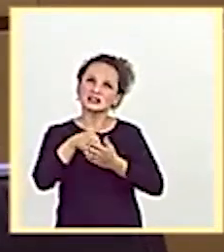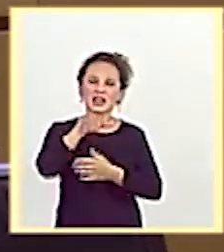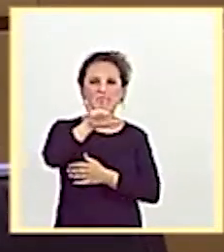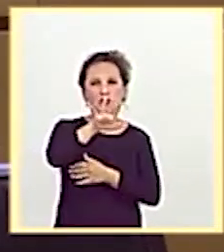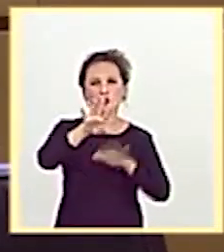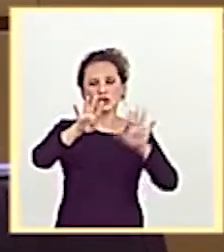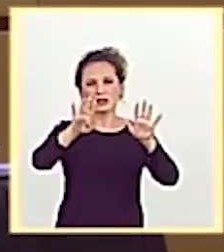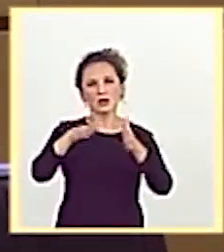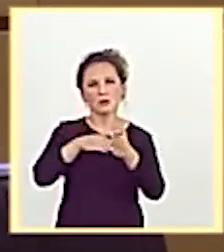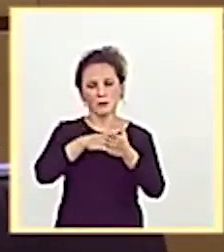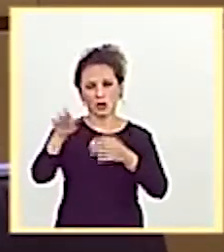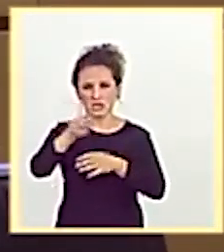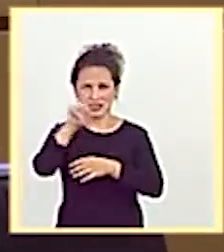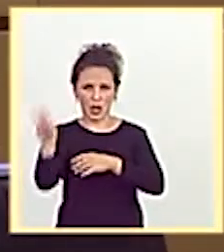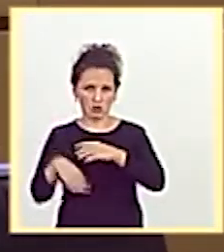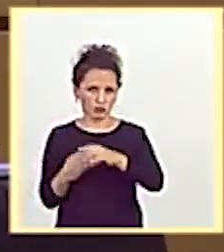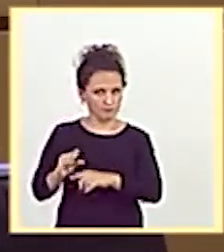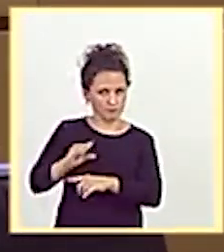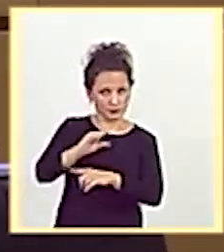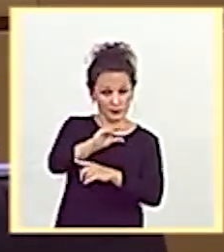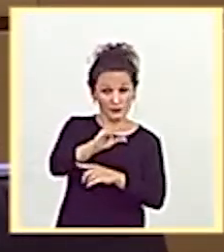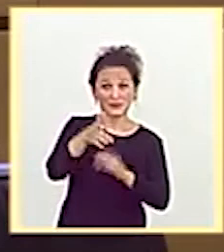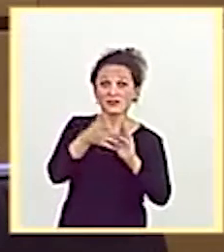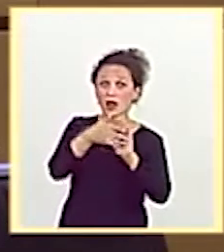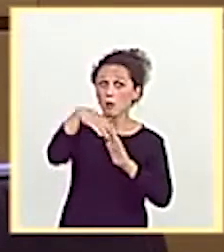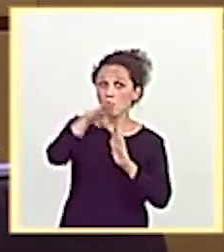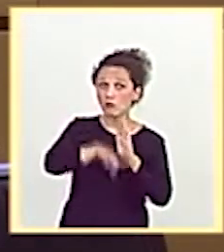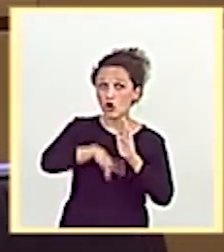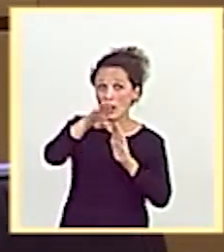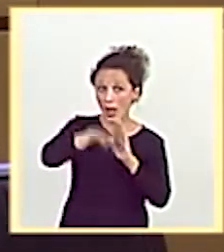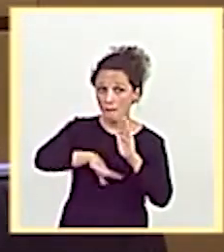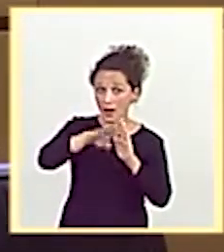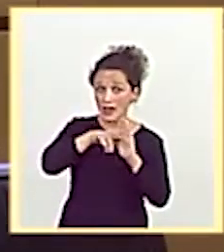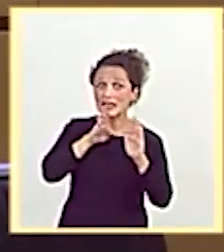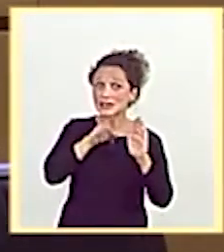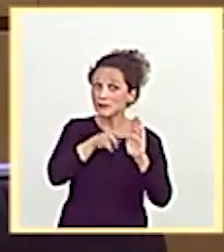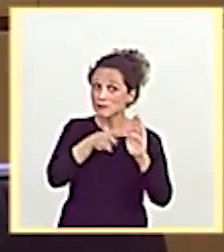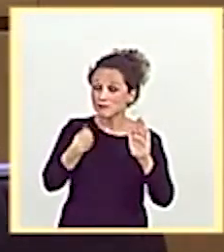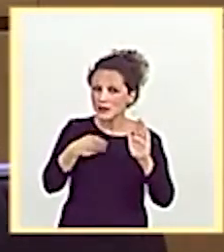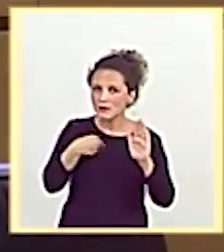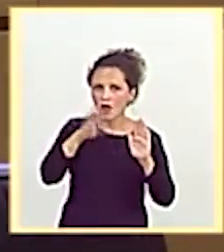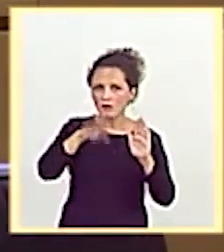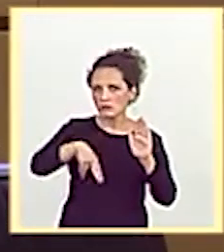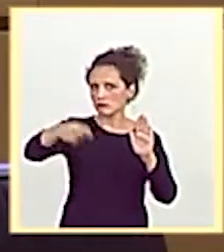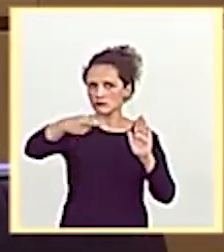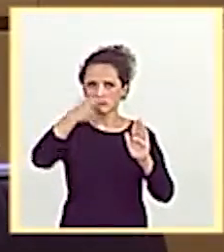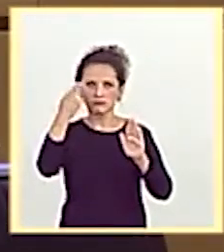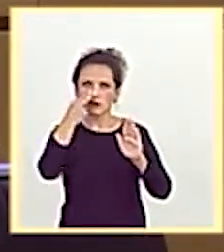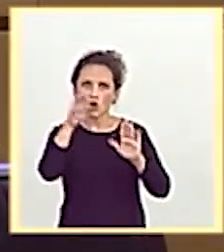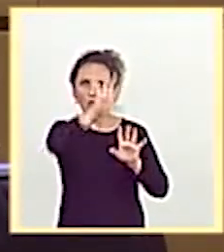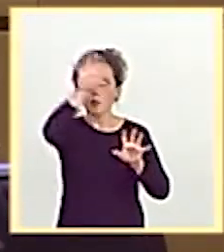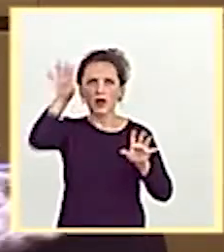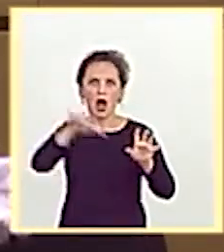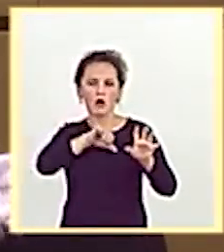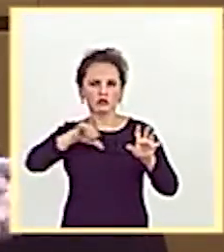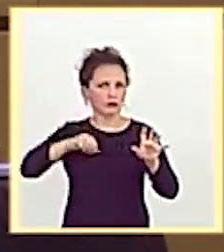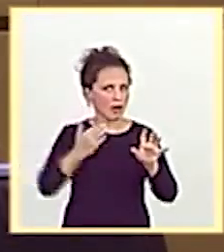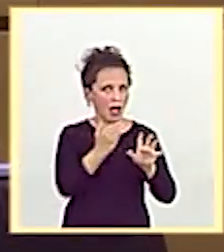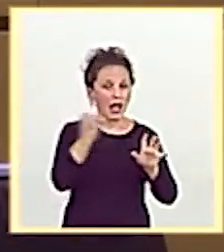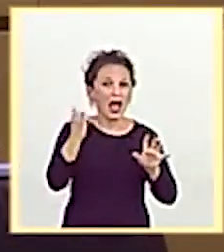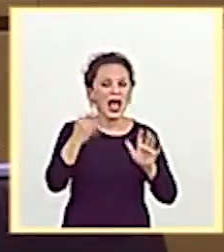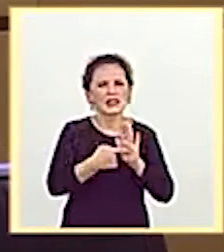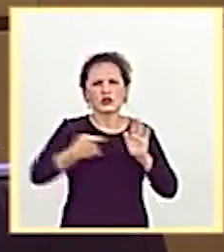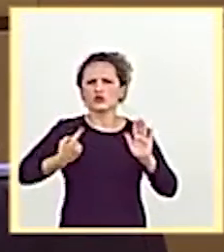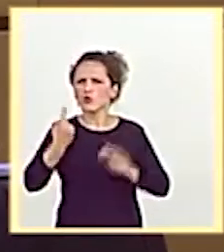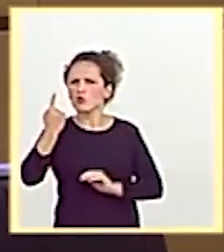Por tanto, es un programa que ha suscitado un enorme interés en el conjunto de las comunidades autónomas, salvo una,